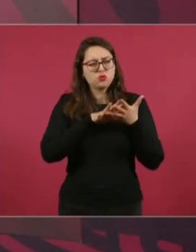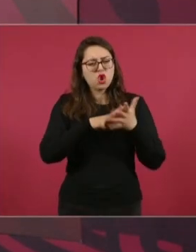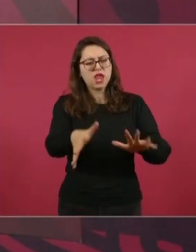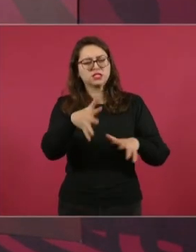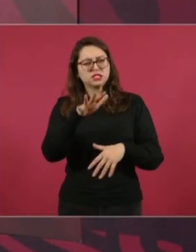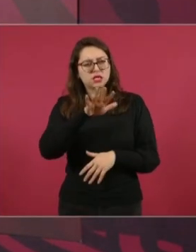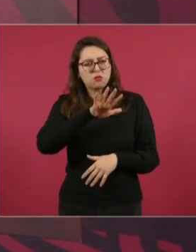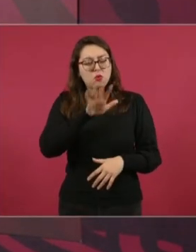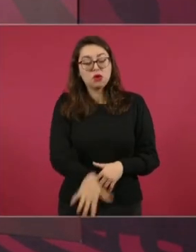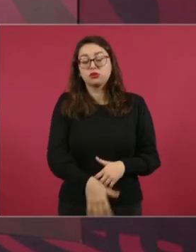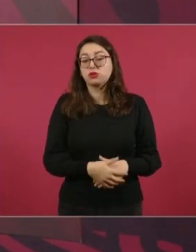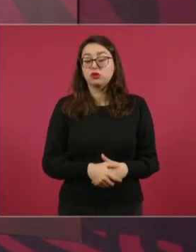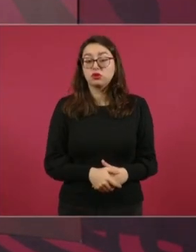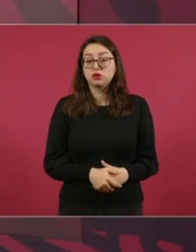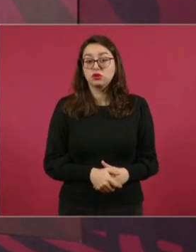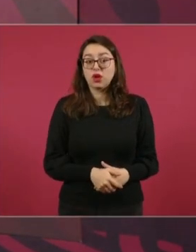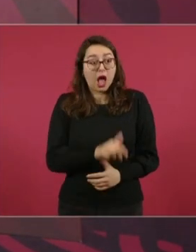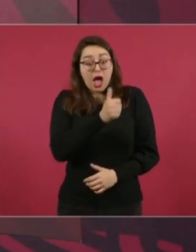Esa es la otra línea.